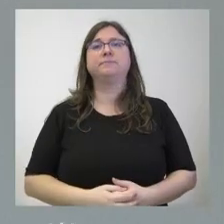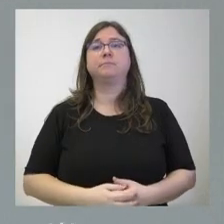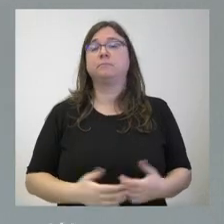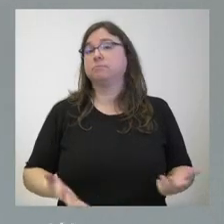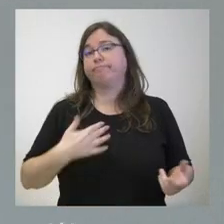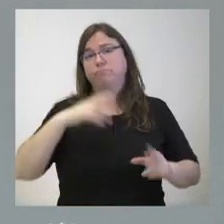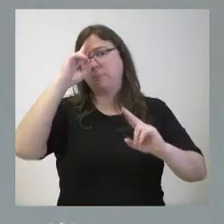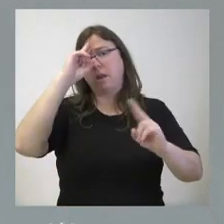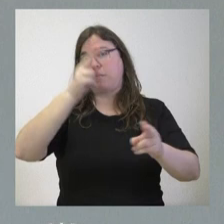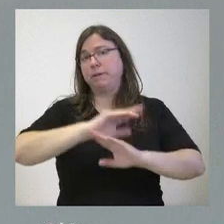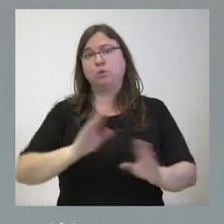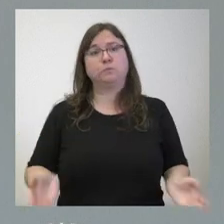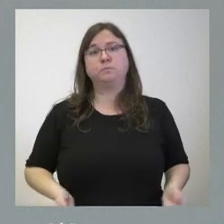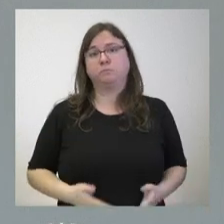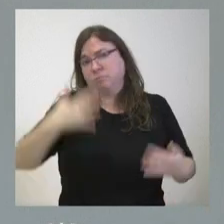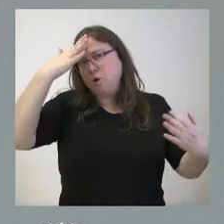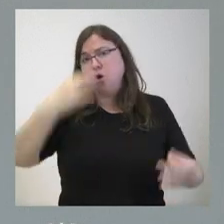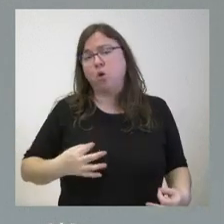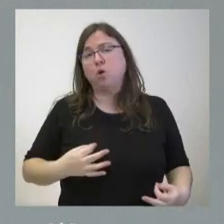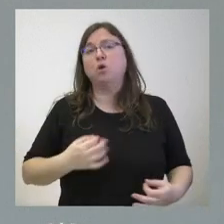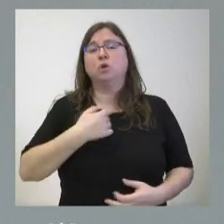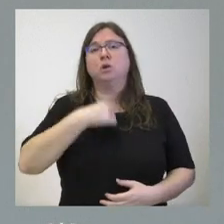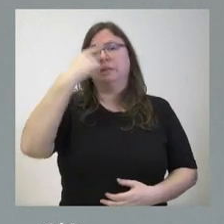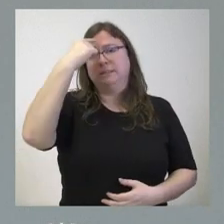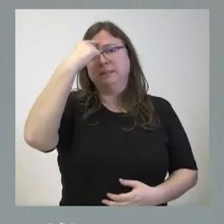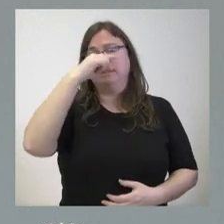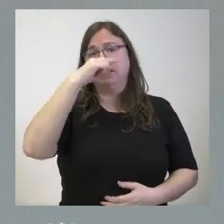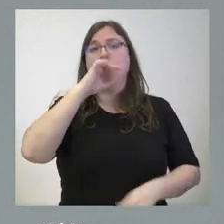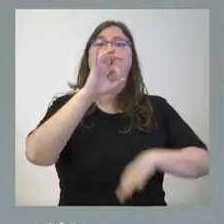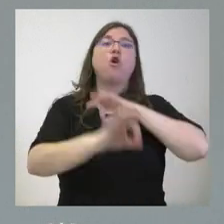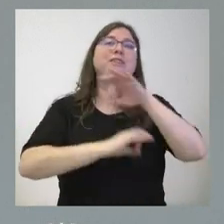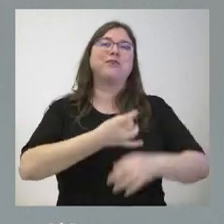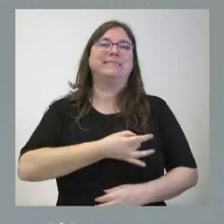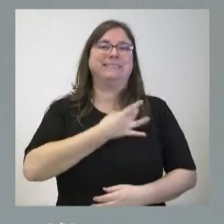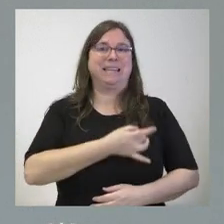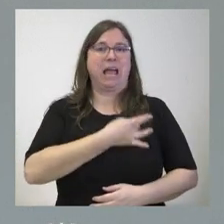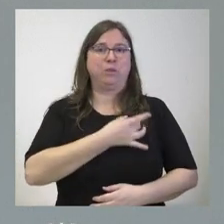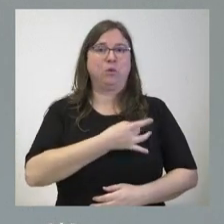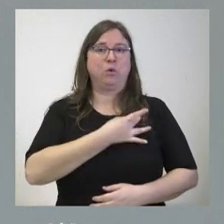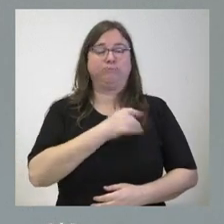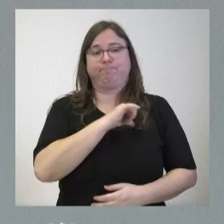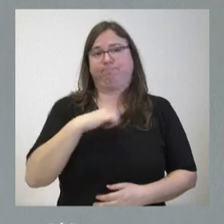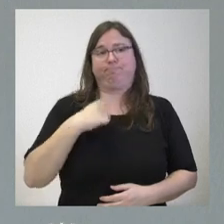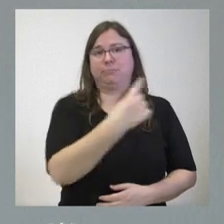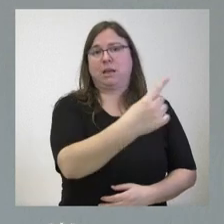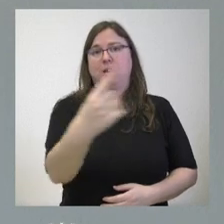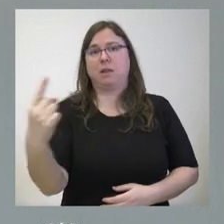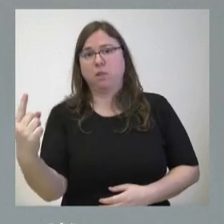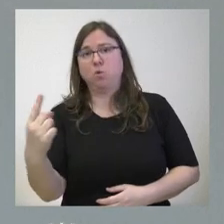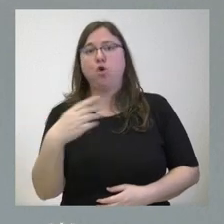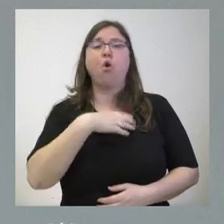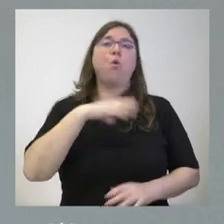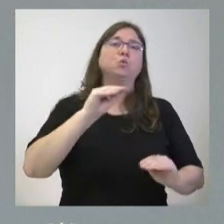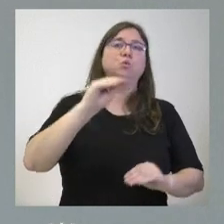respeto, lógicamente, ya sabemos que también las organizaciones sindicales individuales, pues, también tienen sus posiciones